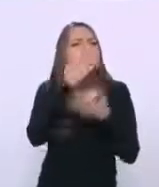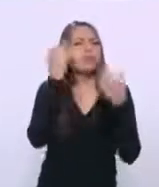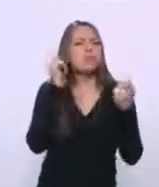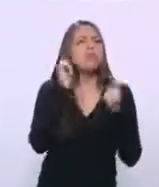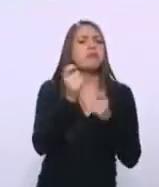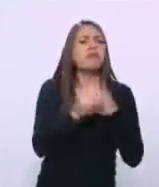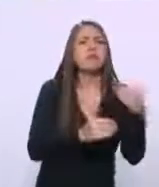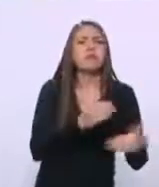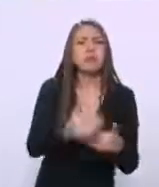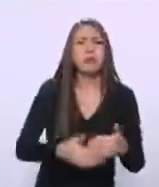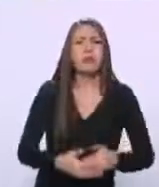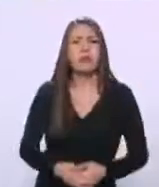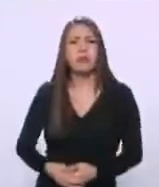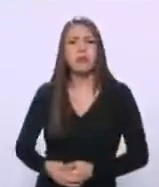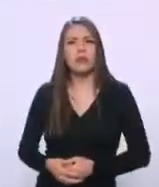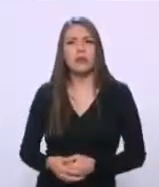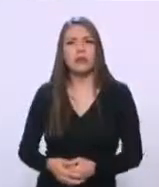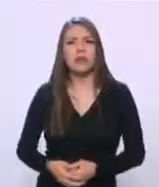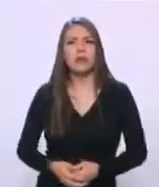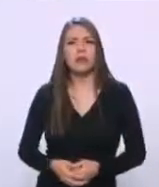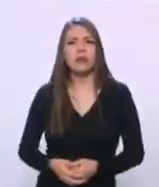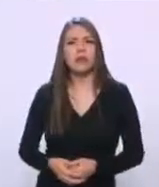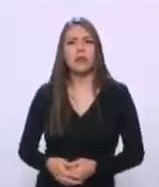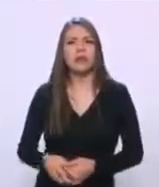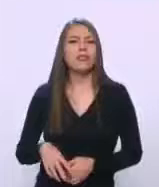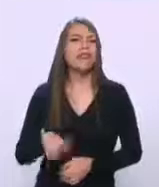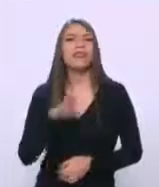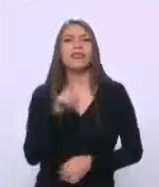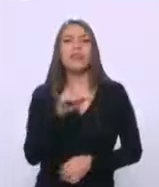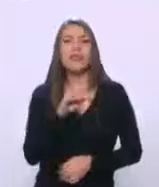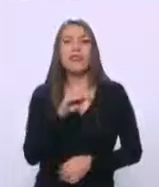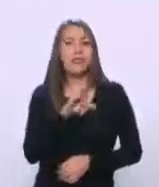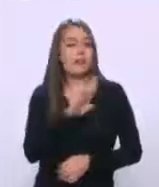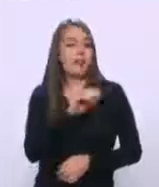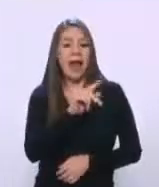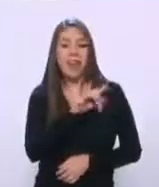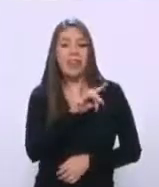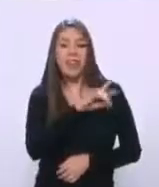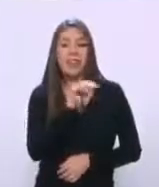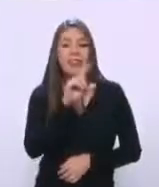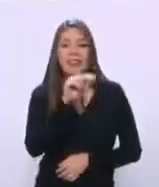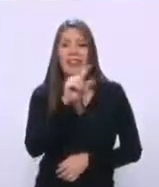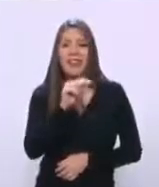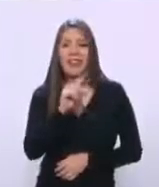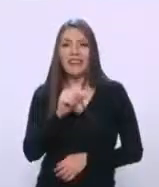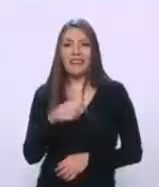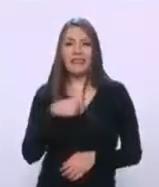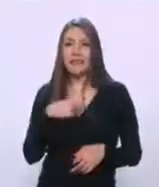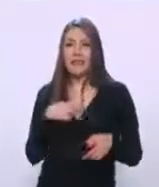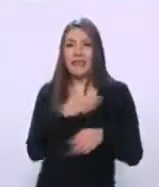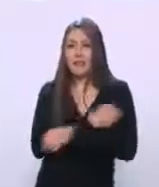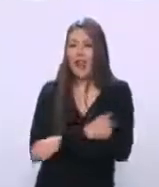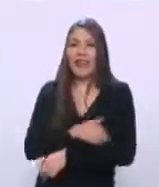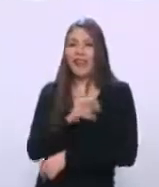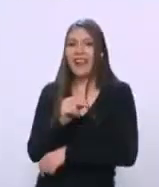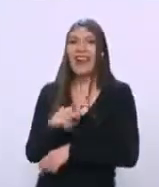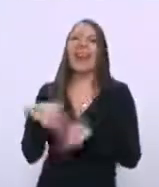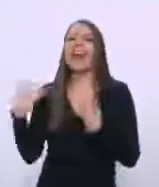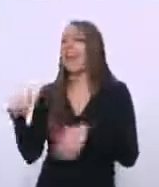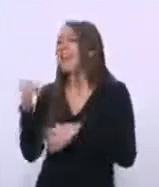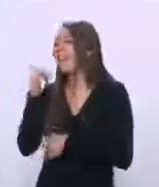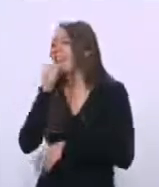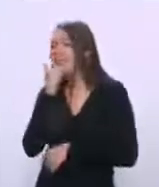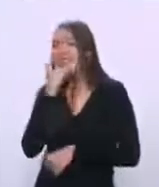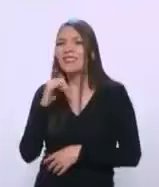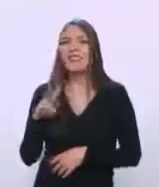Sí, pero no son Vázquez Vadillo, ya no los emparentes conmigo, son Vázquez Salaniz. Perdón, Vázquez Salaniz, ahí se me fue en la lengua. Fíjate que este era un